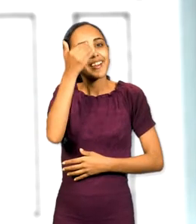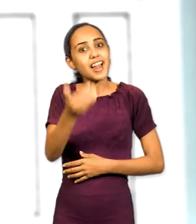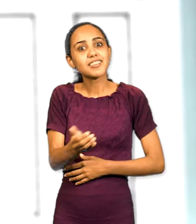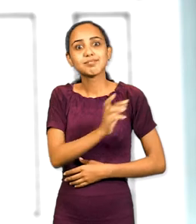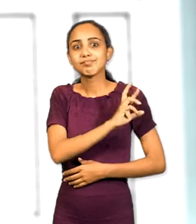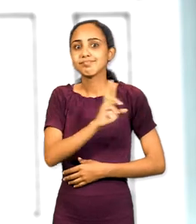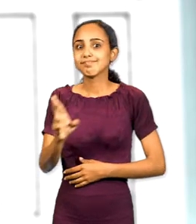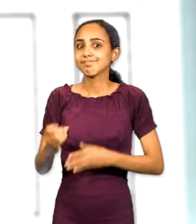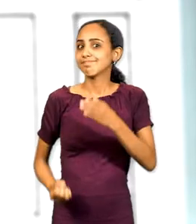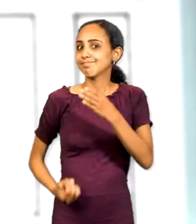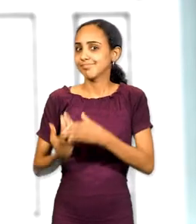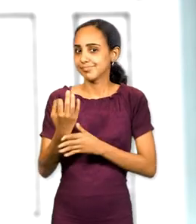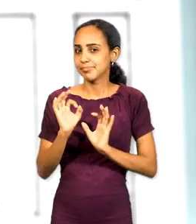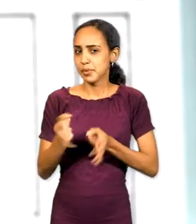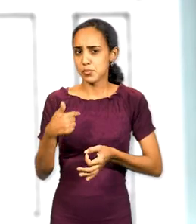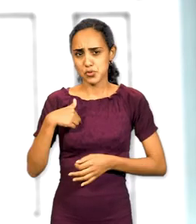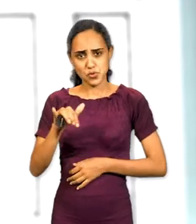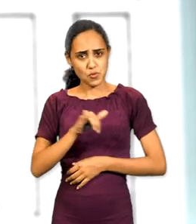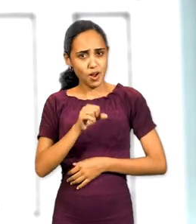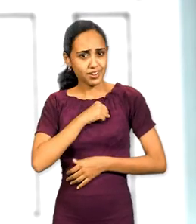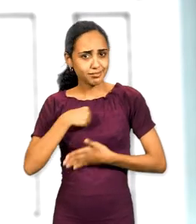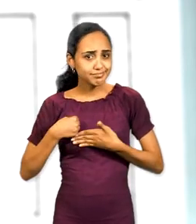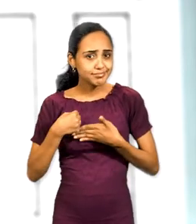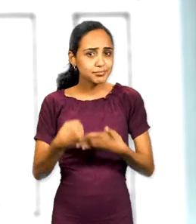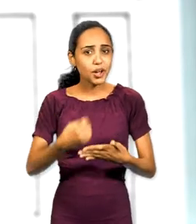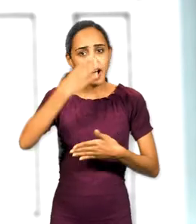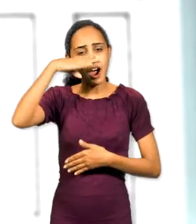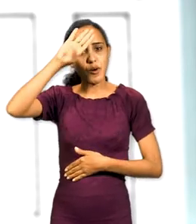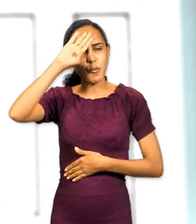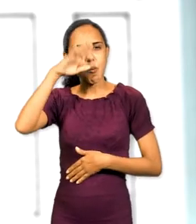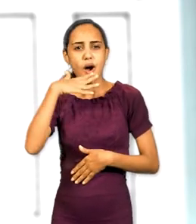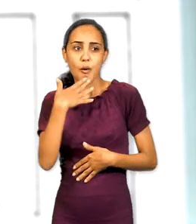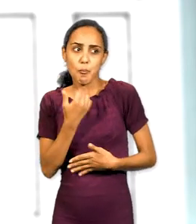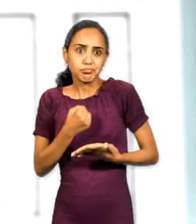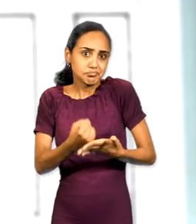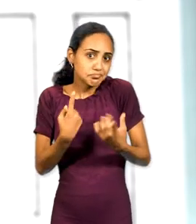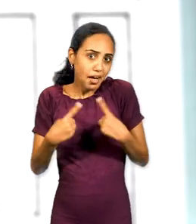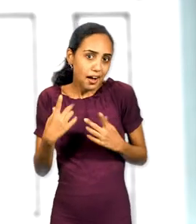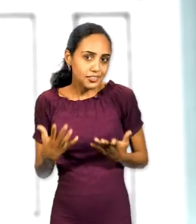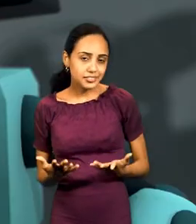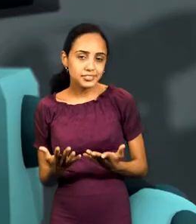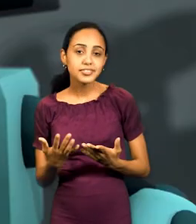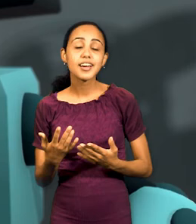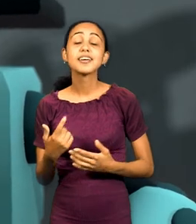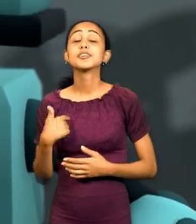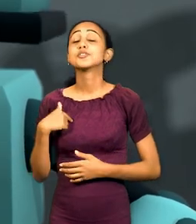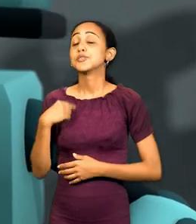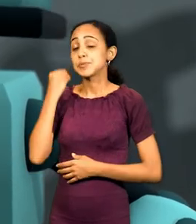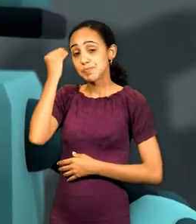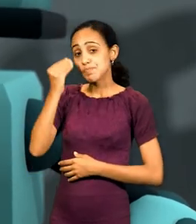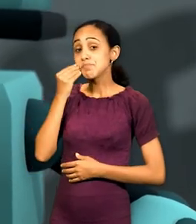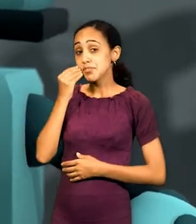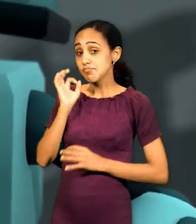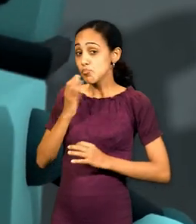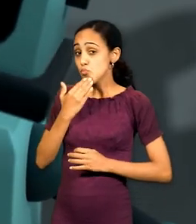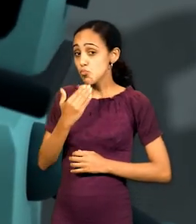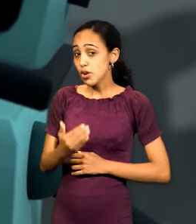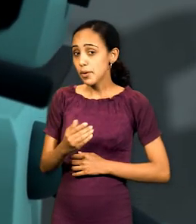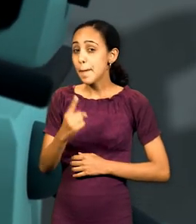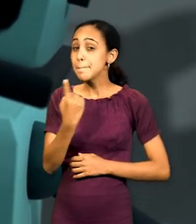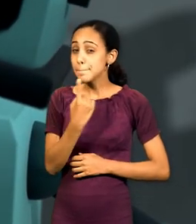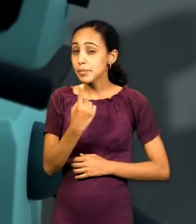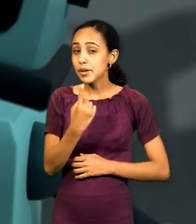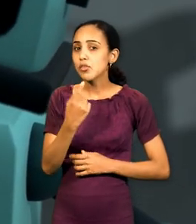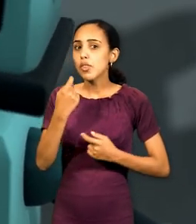Gracias a la revolución, yo también quiero apoyar a la patria, aportando mi granito de arena. Creo que es muy buena idea.